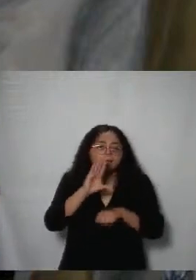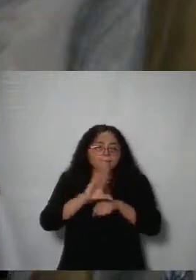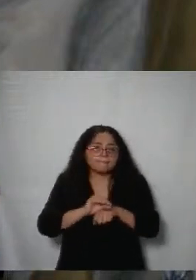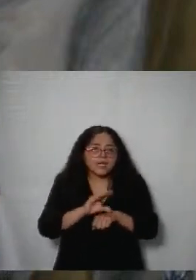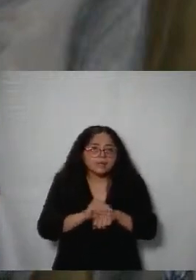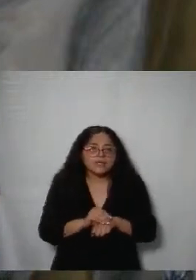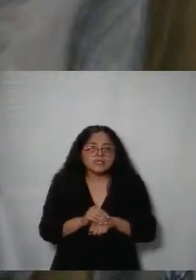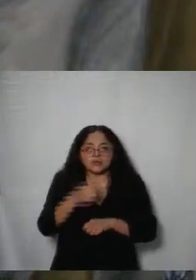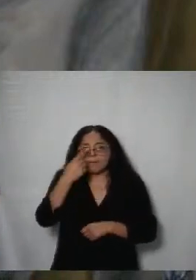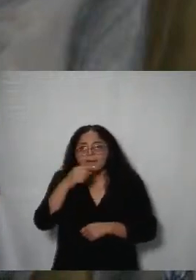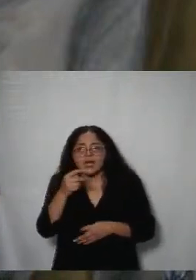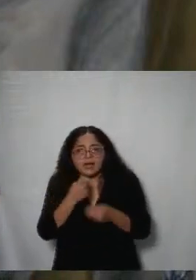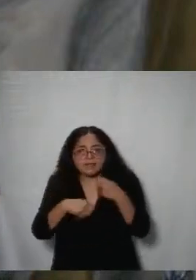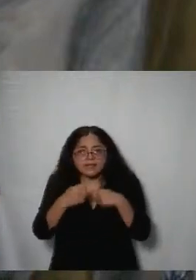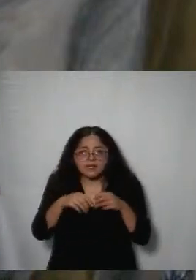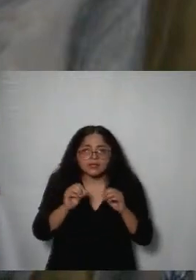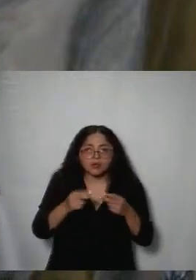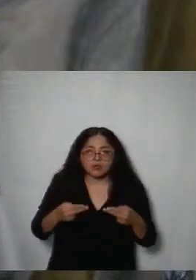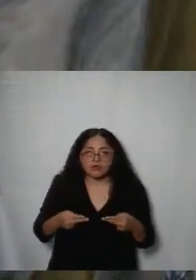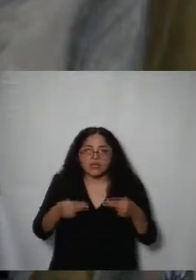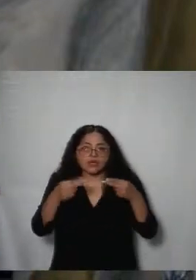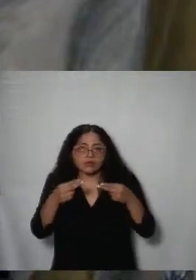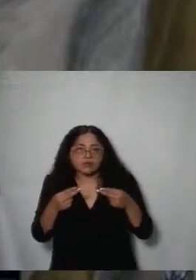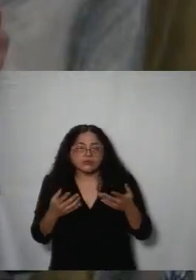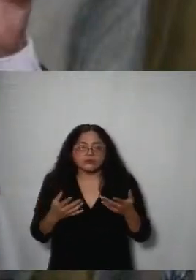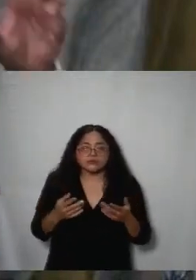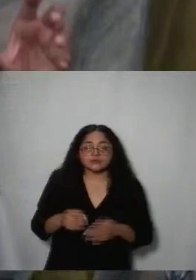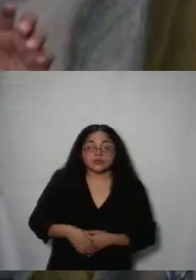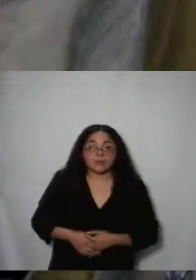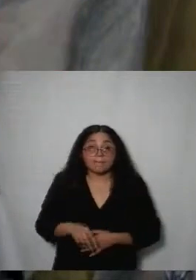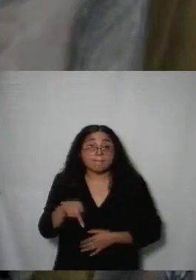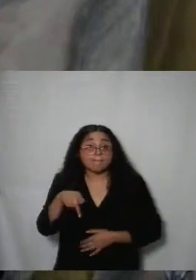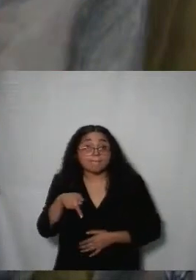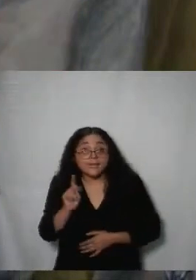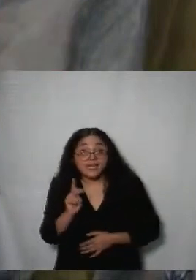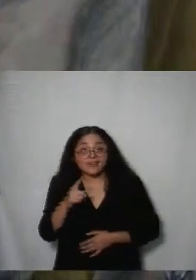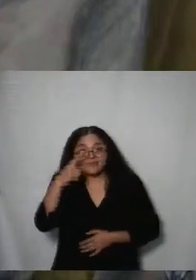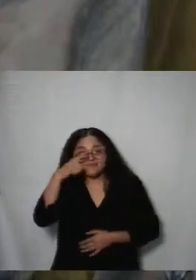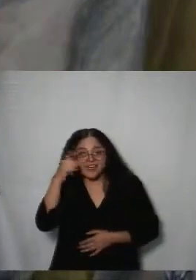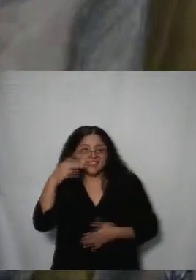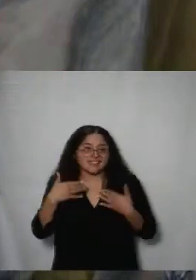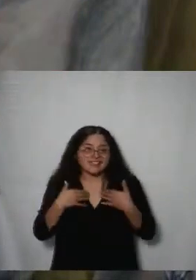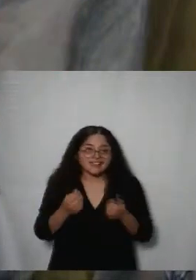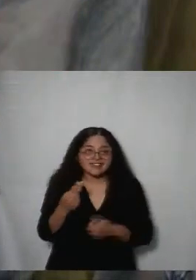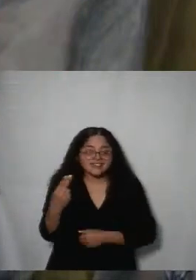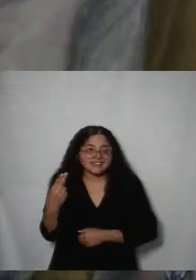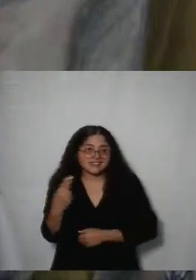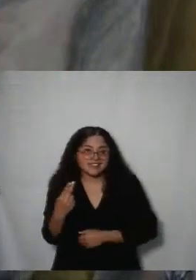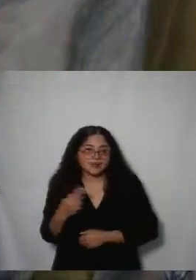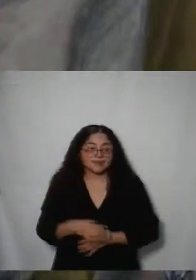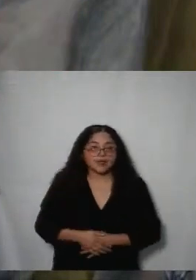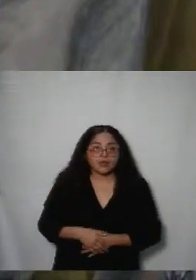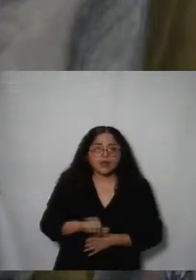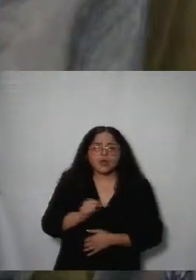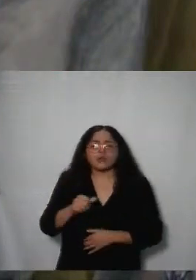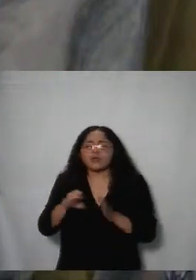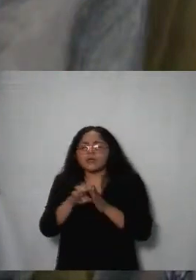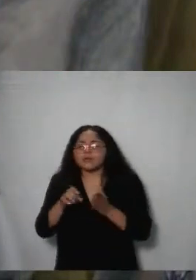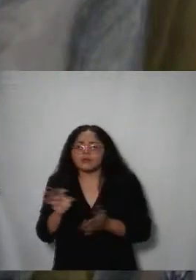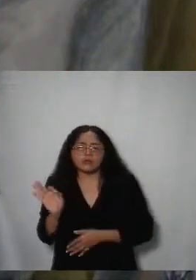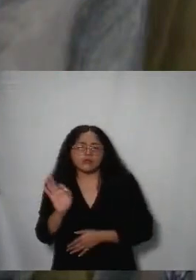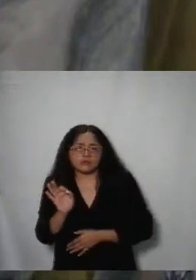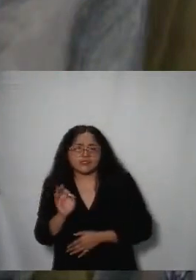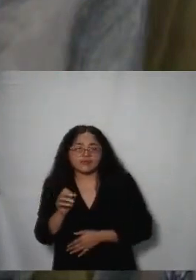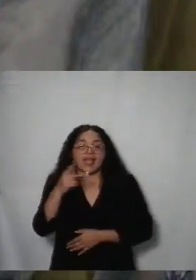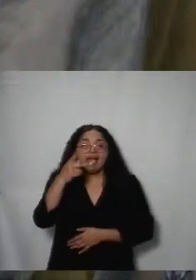determinados establecimientos mercantiles pero hacerlo de manera didáctica otro elemento de transparencia productiva por ejemplo del info de la ciudad de